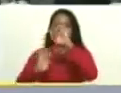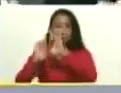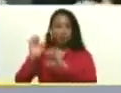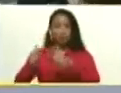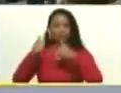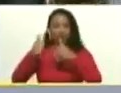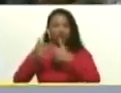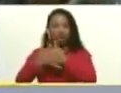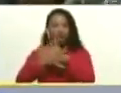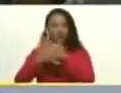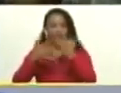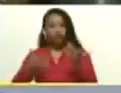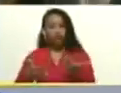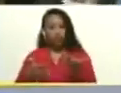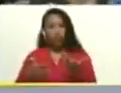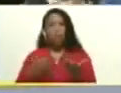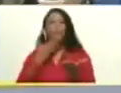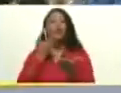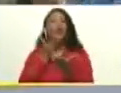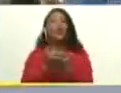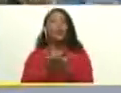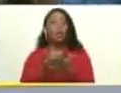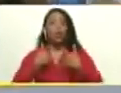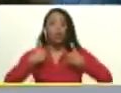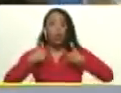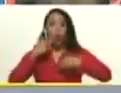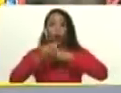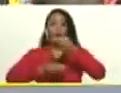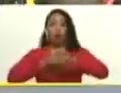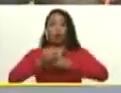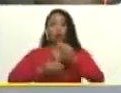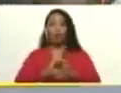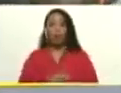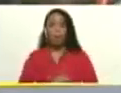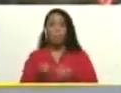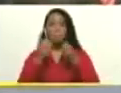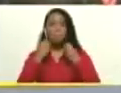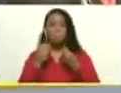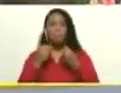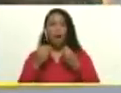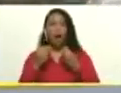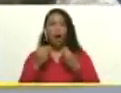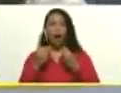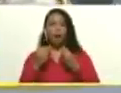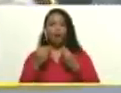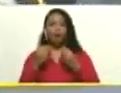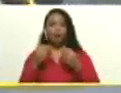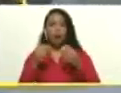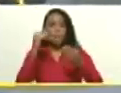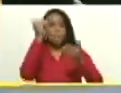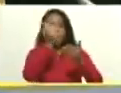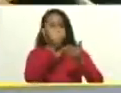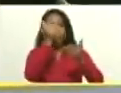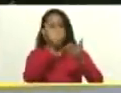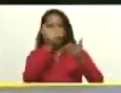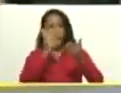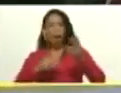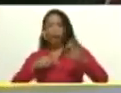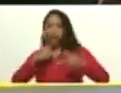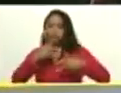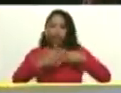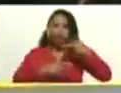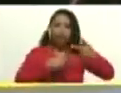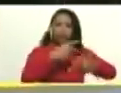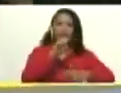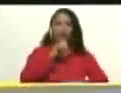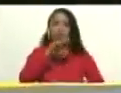la propuesta que he hecho para la periodización del proceso histórico